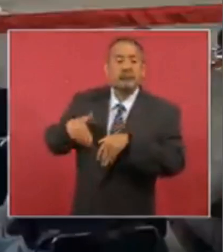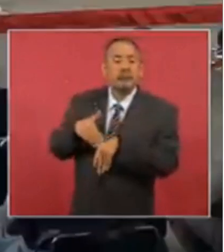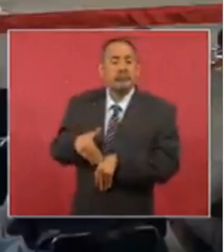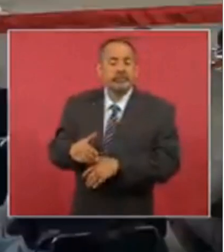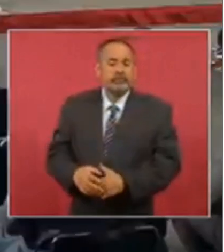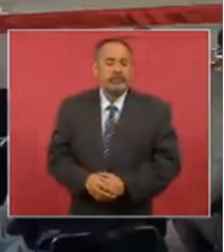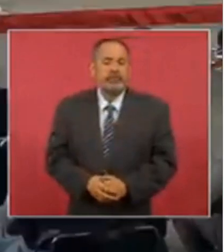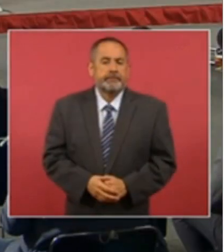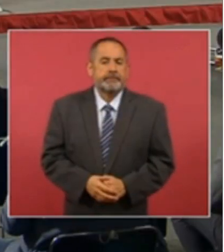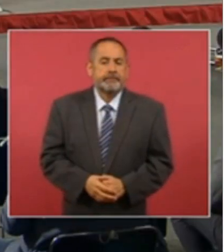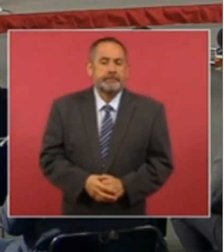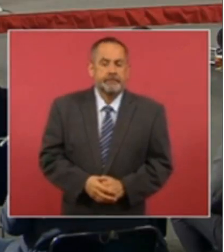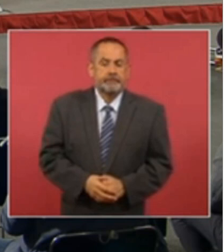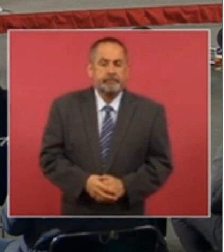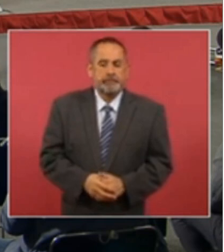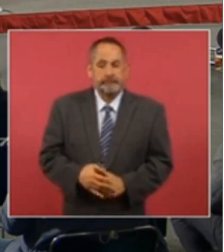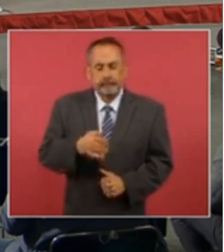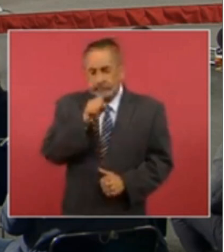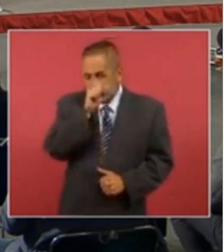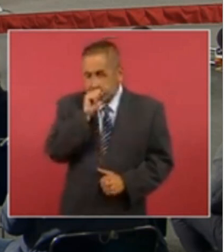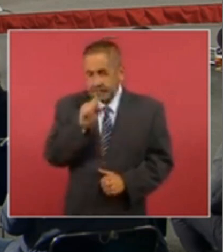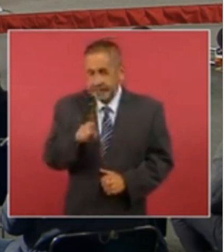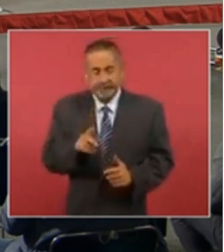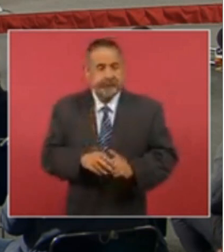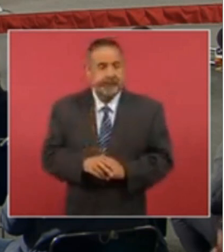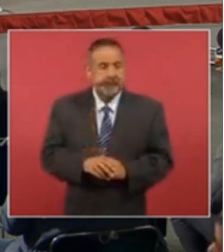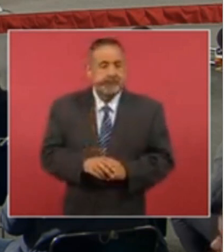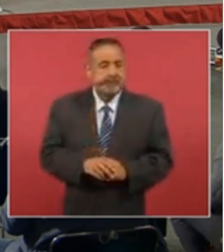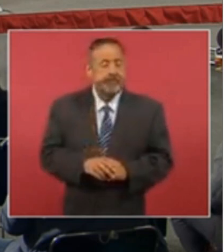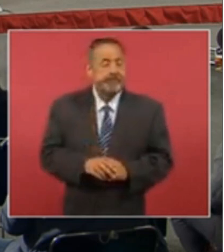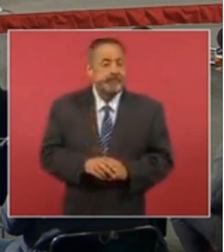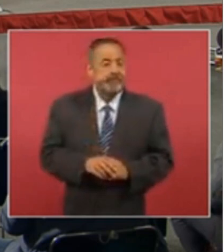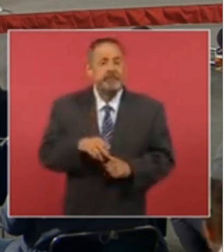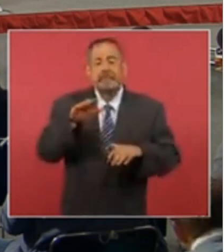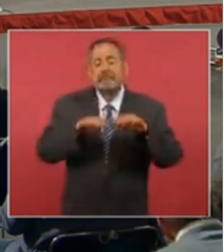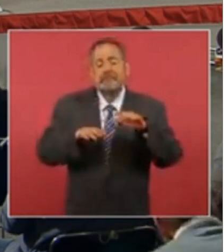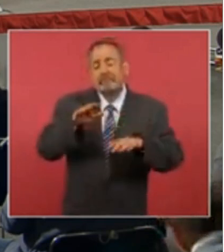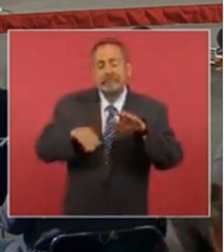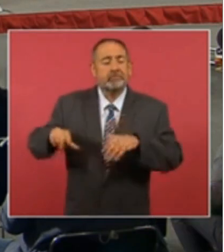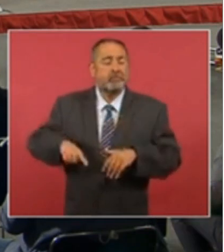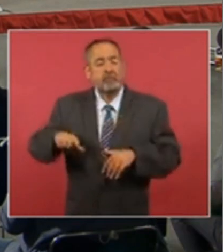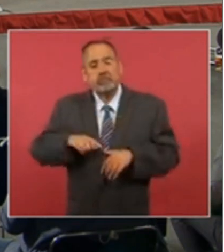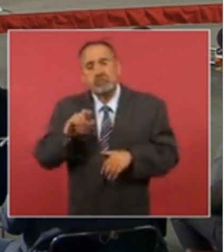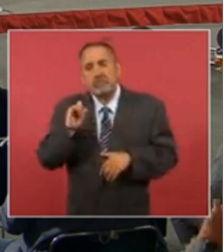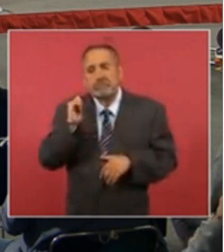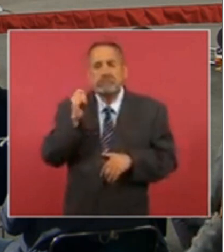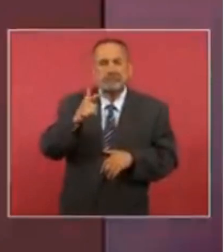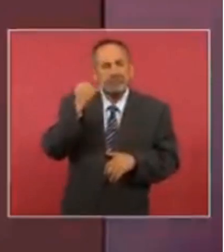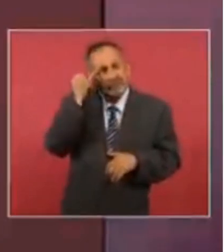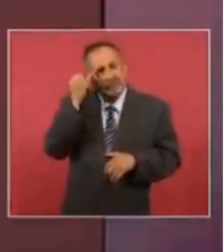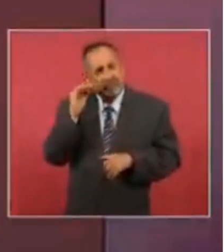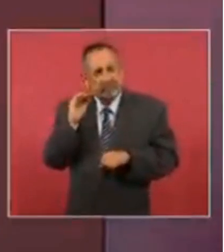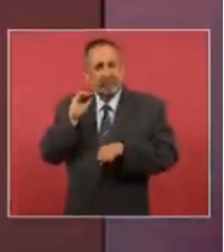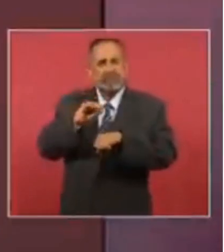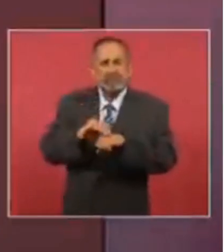y si acaso hacían algo siempre era pensando en atender